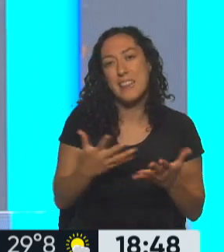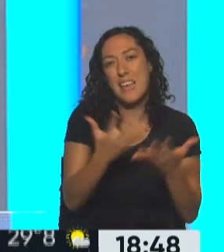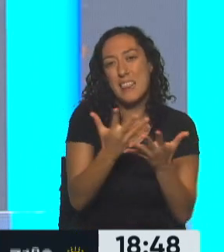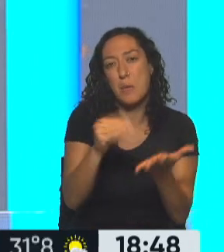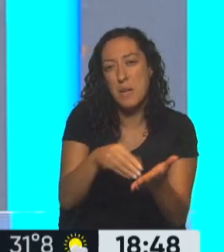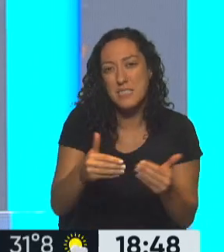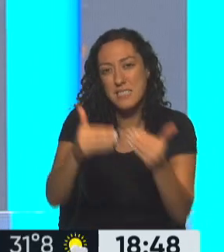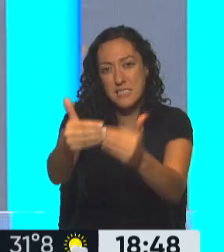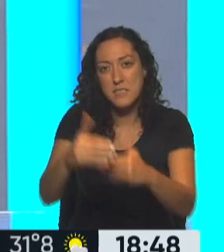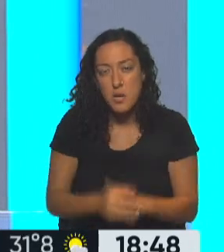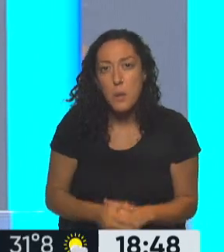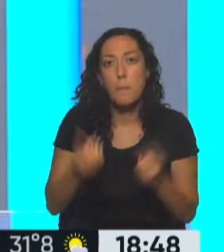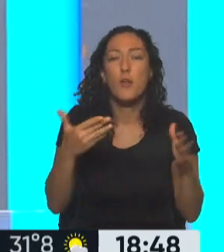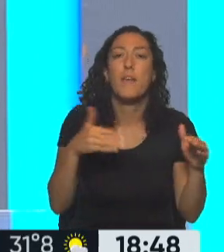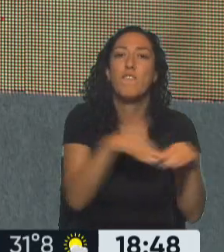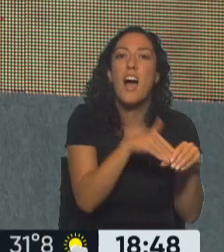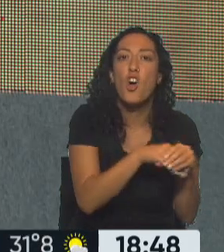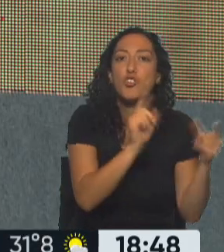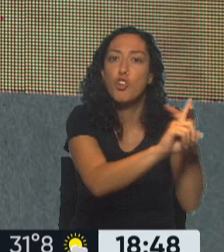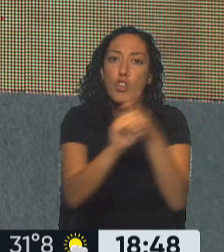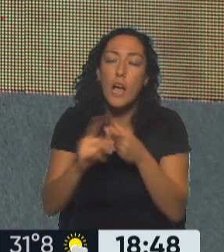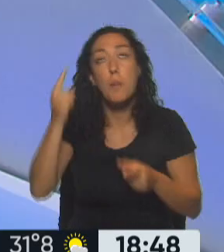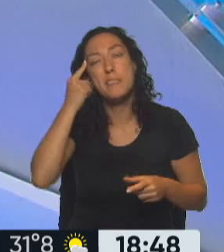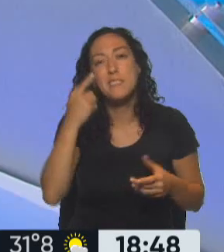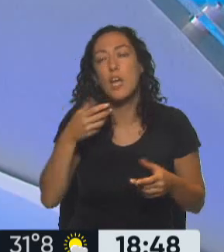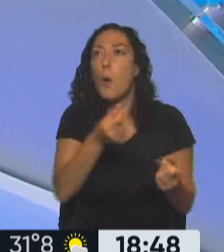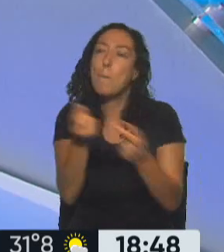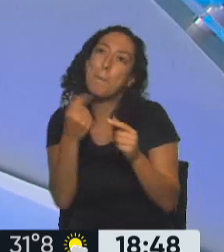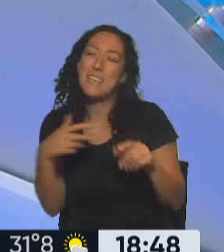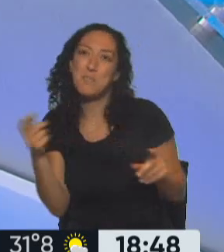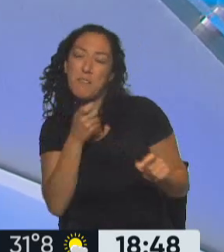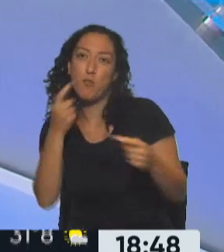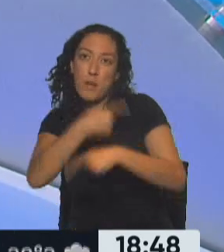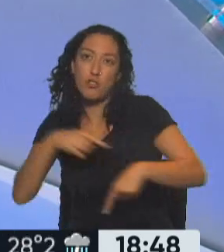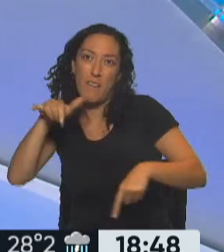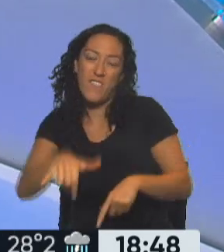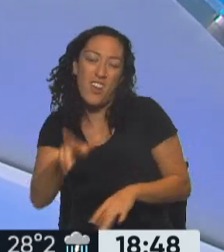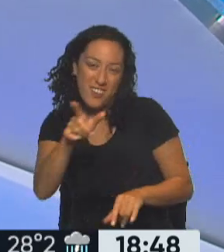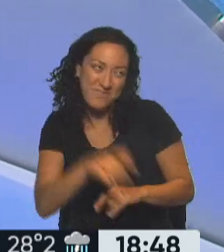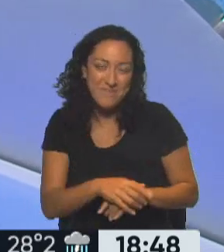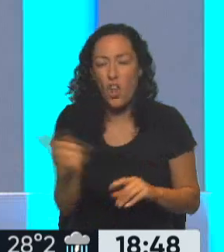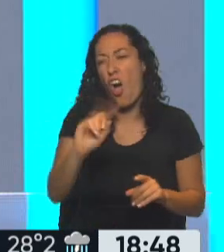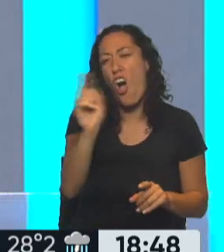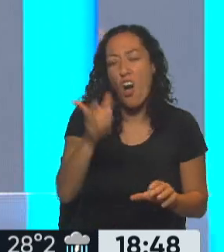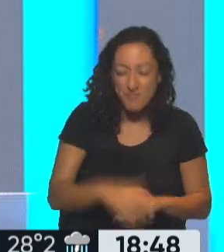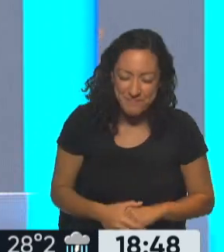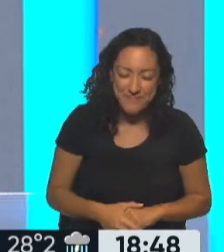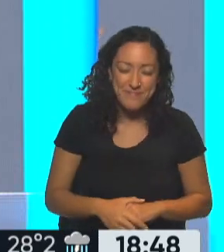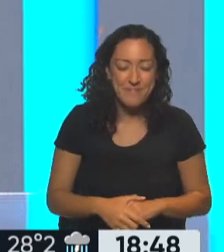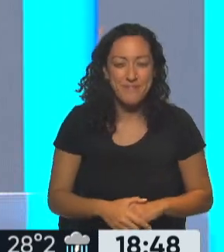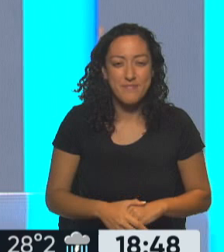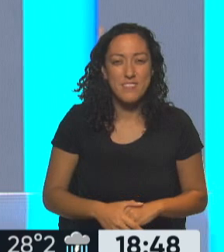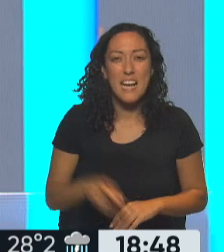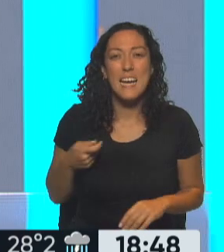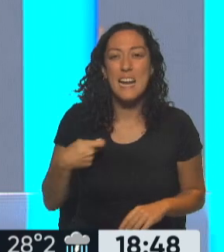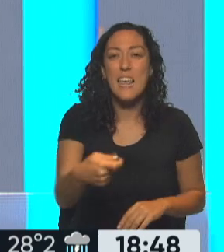seguramente va a dar contacto con banqueros... Ah, pensé que iba de free shop. No, suponemos que no. Va a buscar algún tipo de